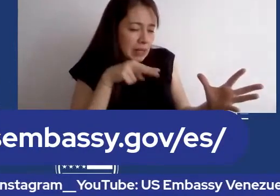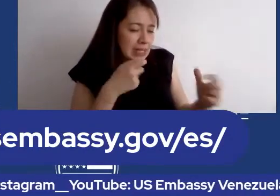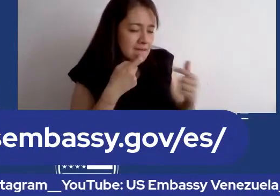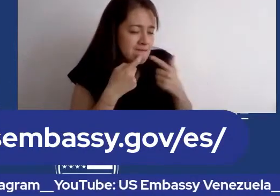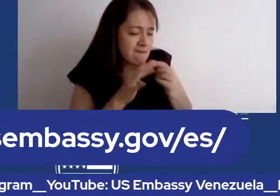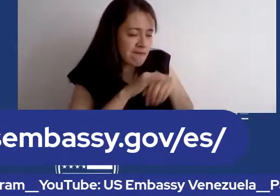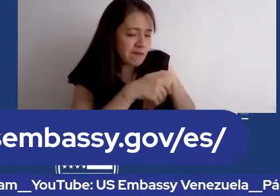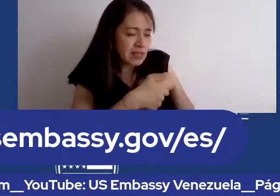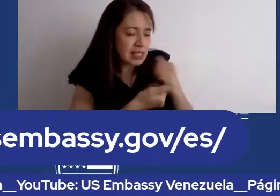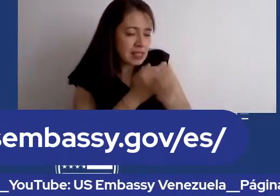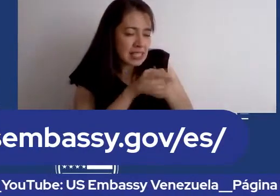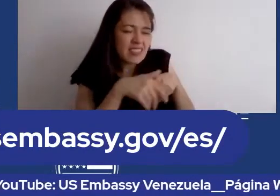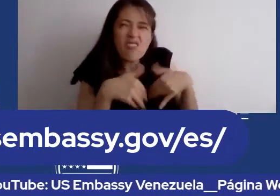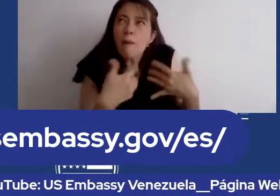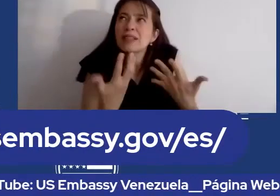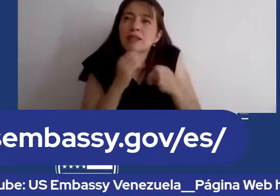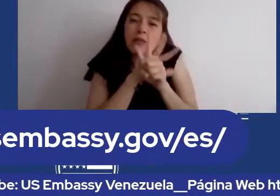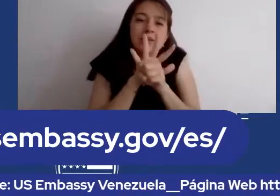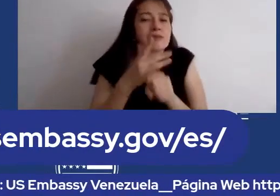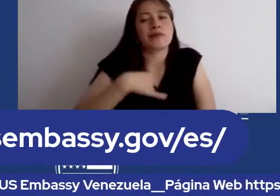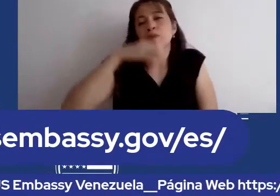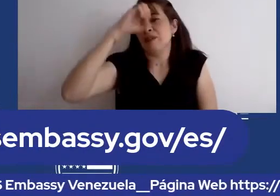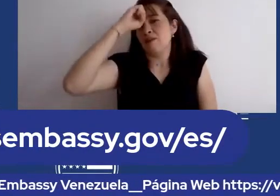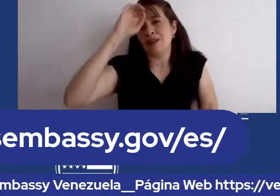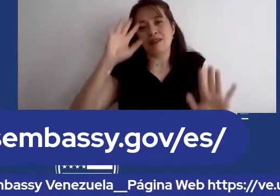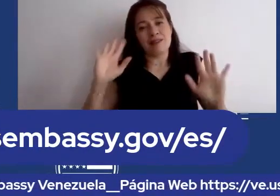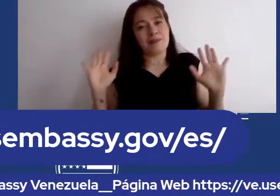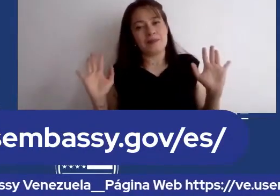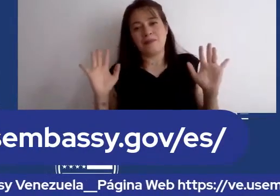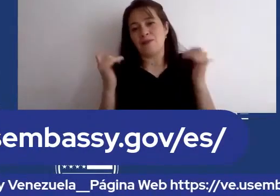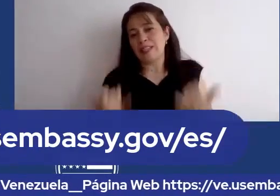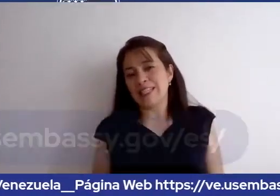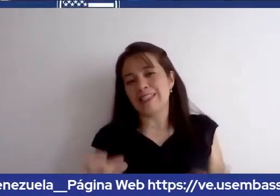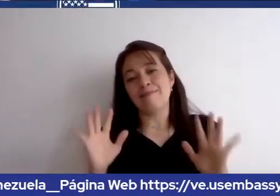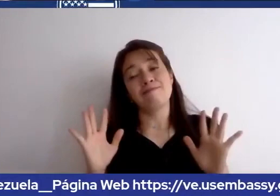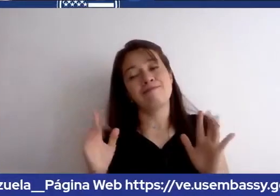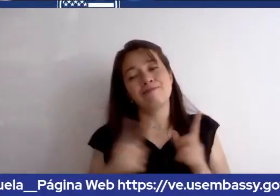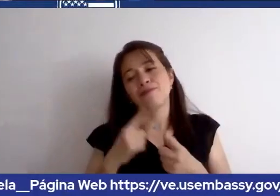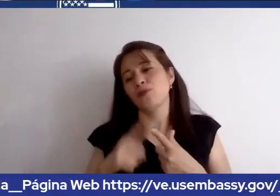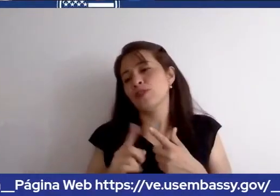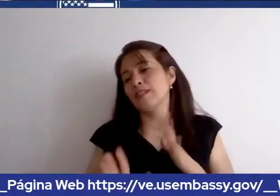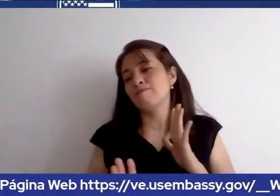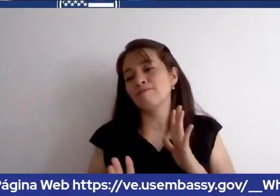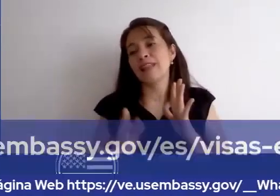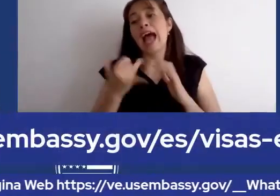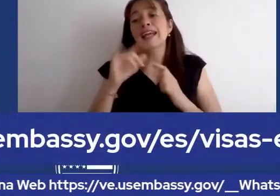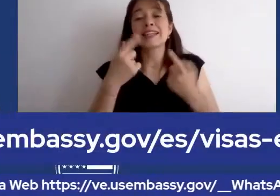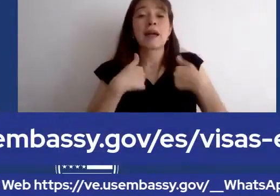vigente y chequear la página web como lo ha considerado. Bueno,